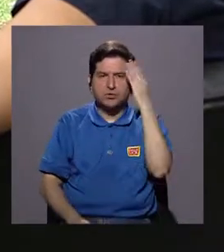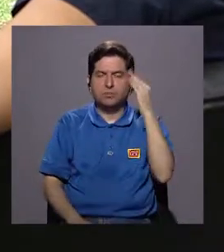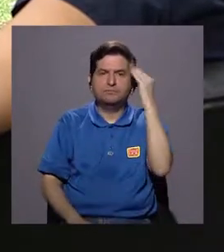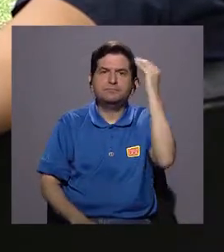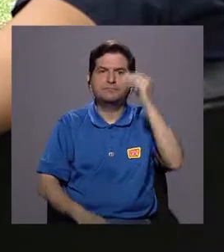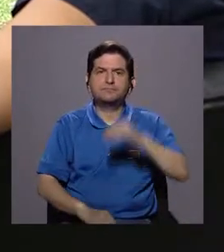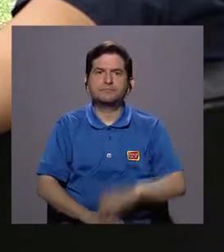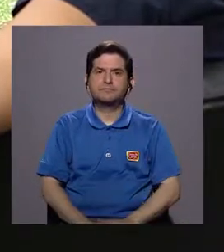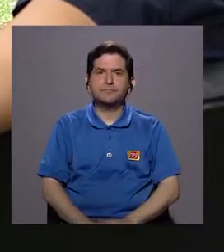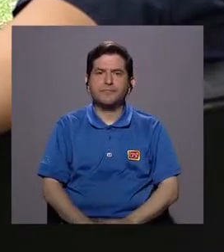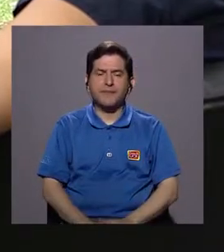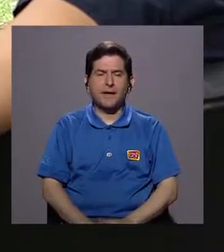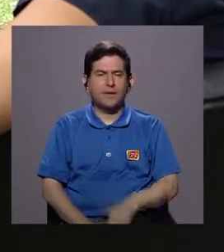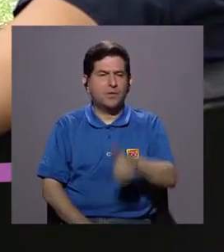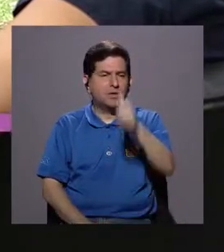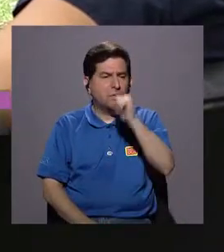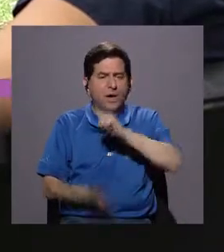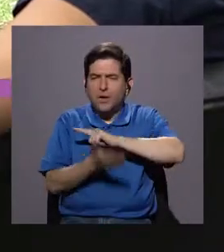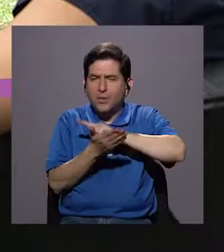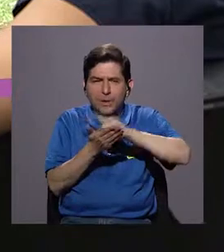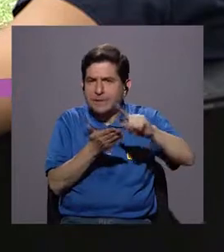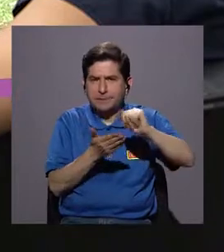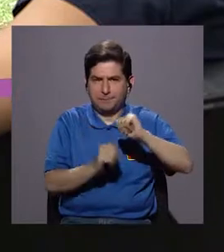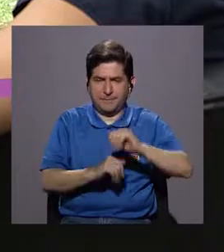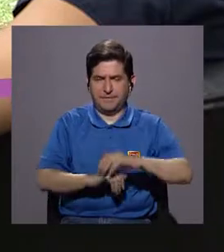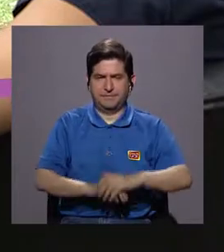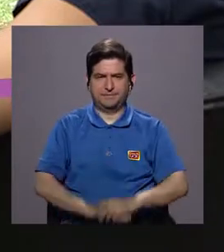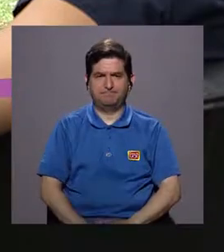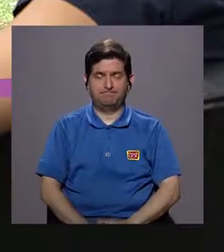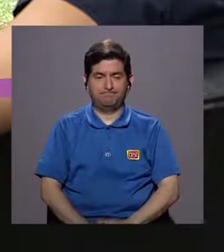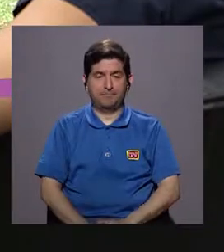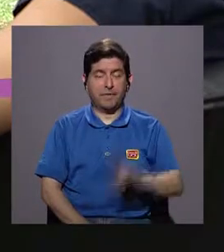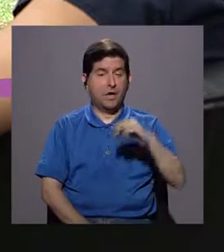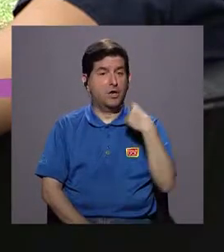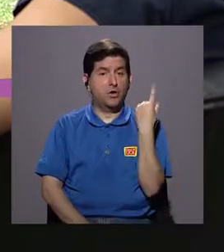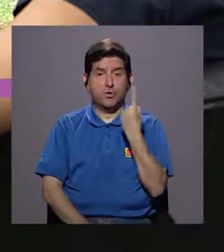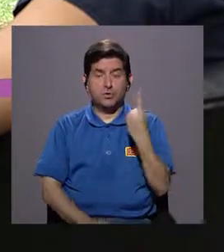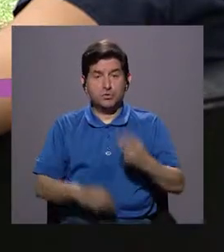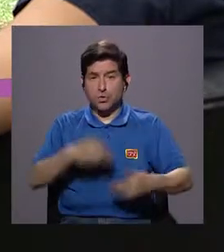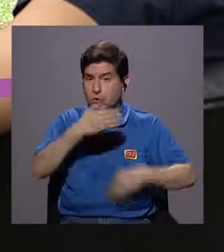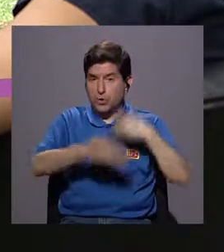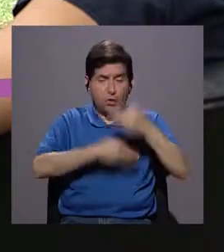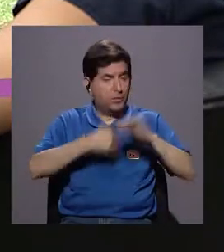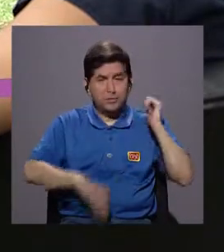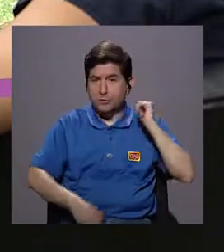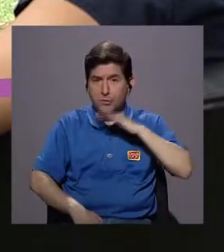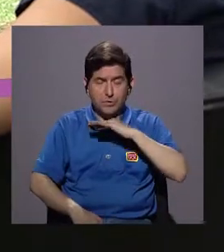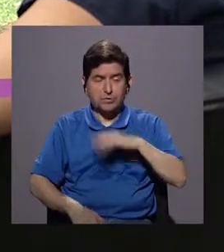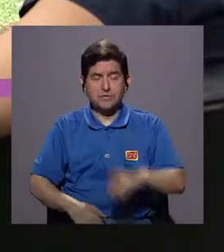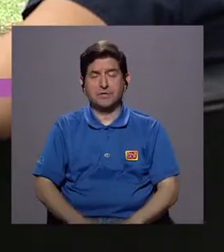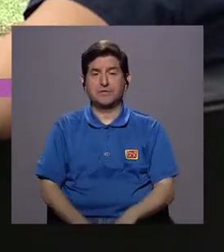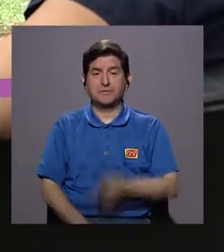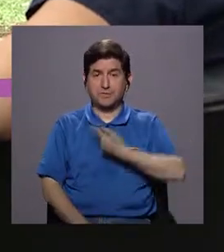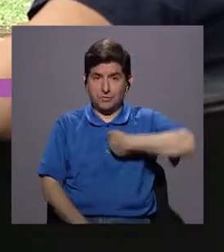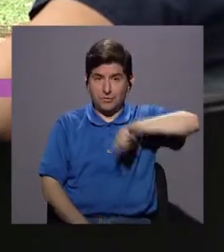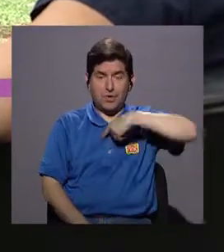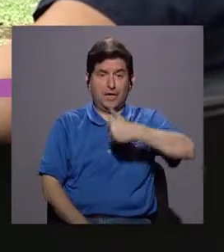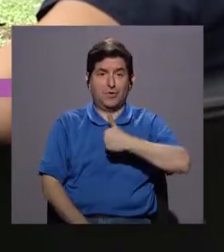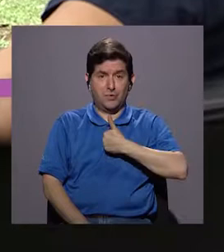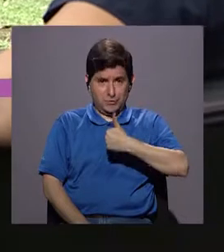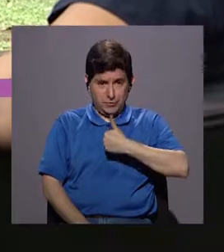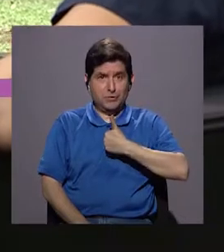viviendo. En cuanto a potabilización, nosotros nos enfrentamos a los procesos de contaminación que nosotros estamos